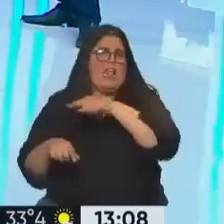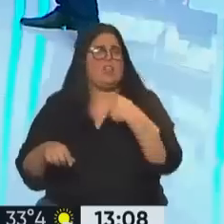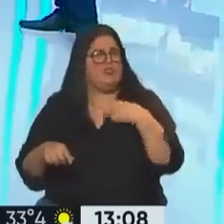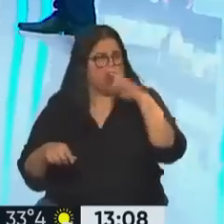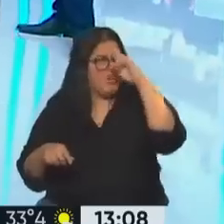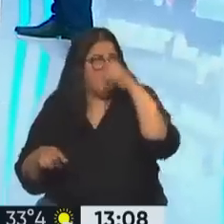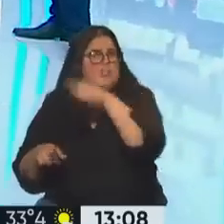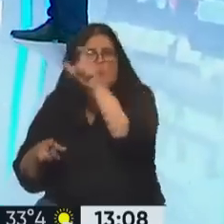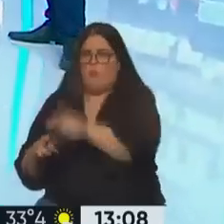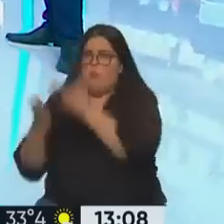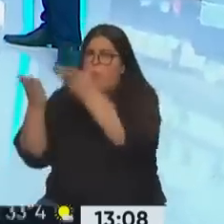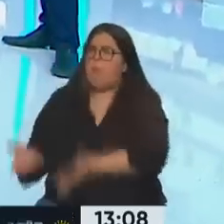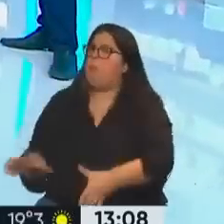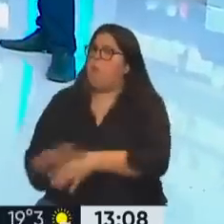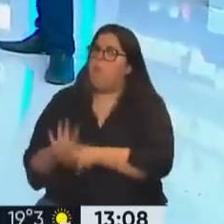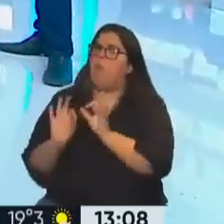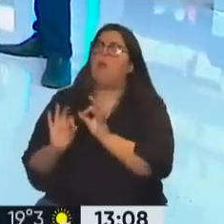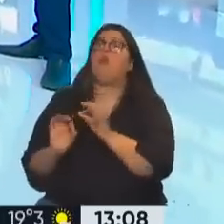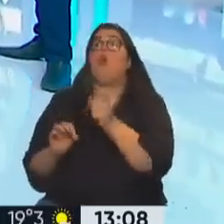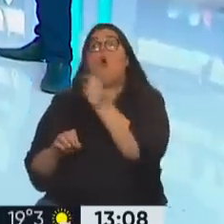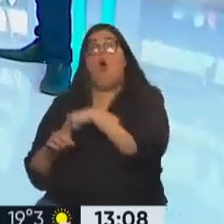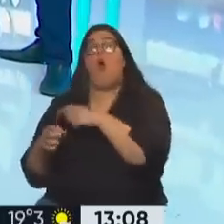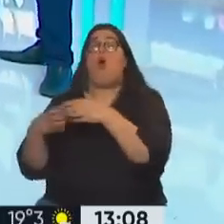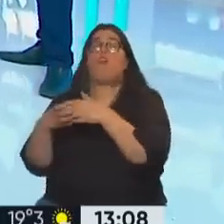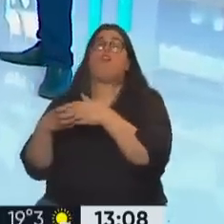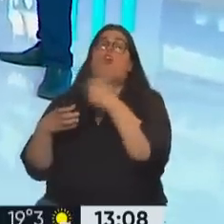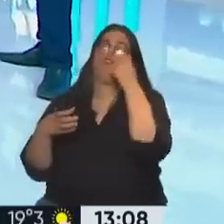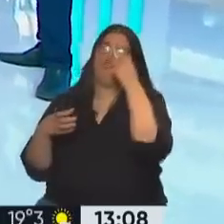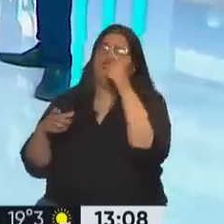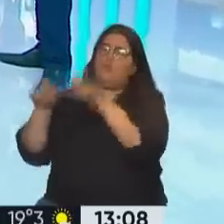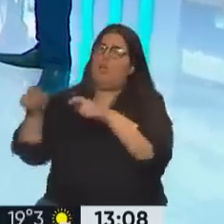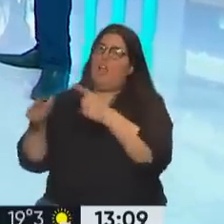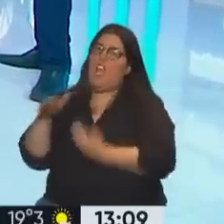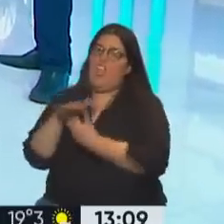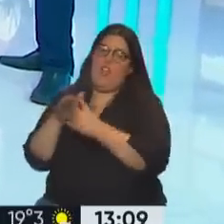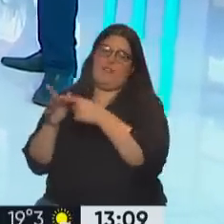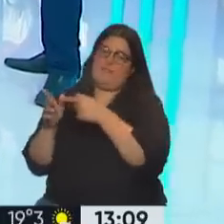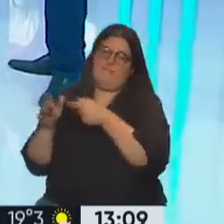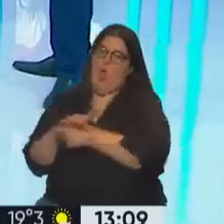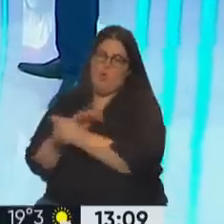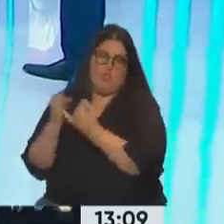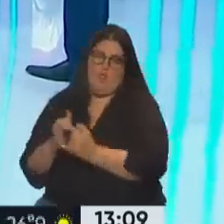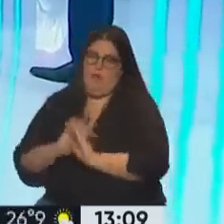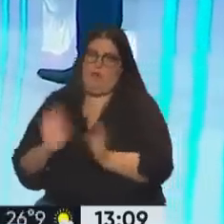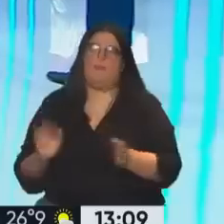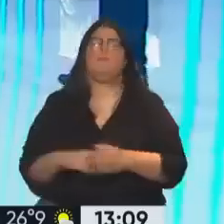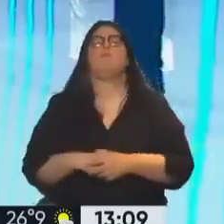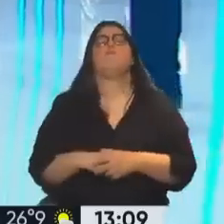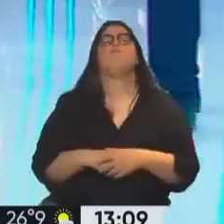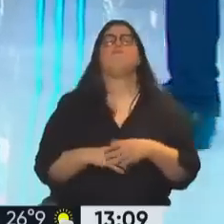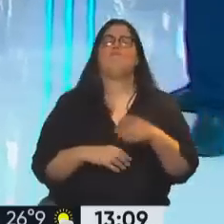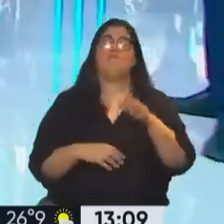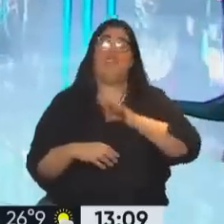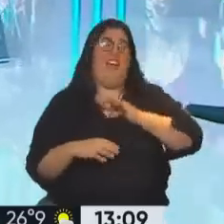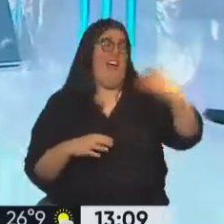por su integridad, pero mucha de esa dirigencia indígena estaba totalmente corrompida. Bueno, pasando un poco al tema de los últimos